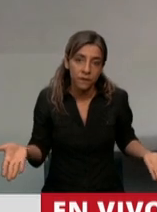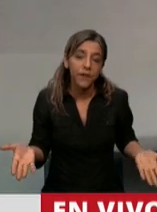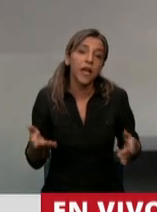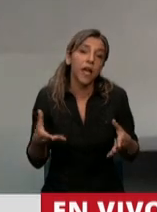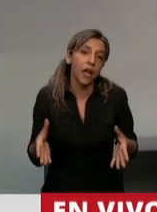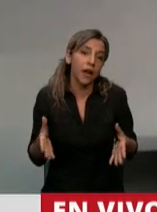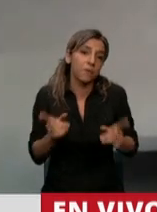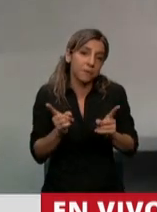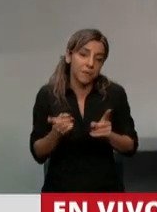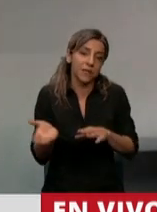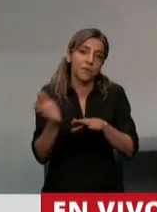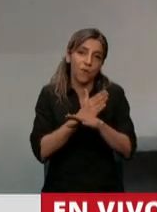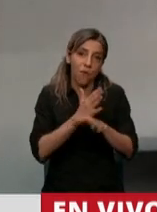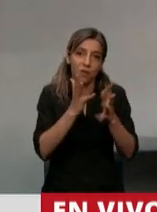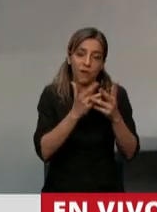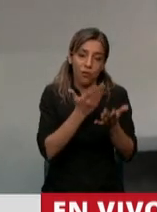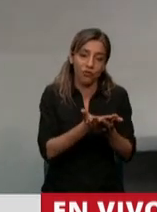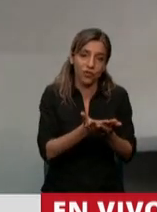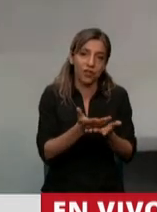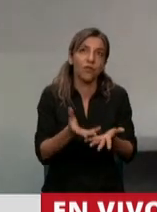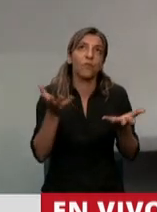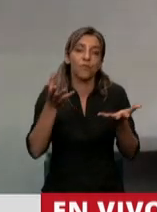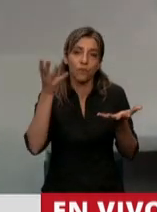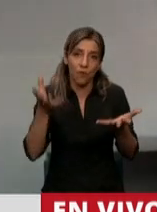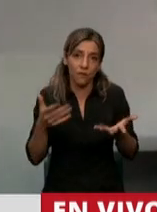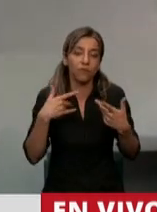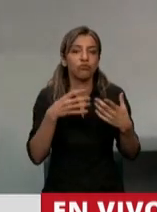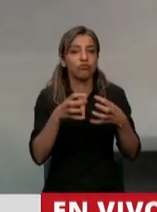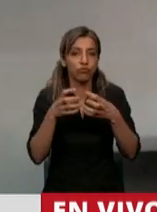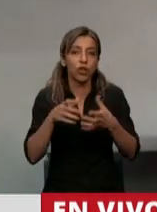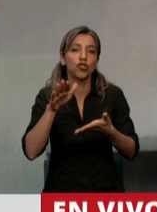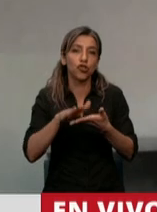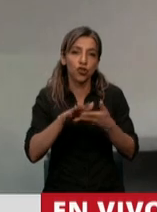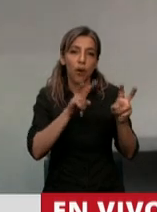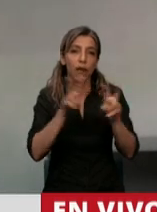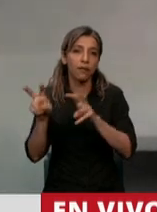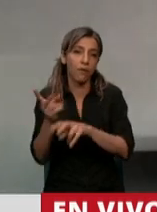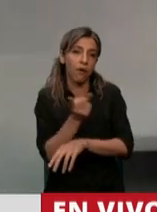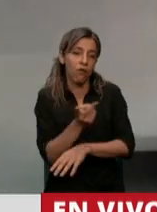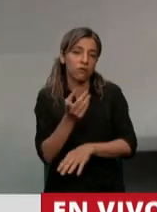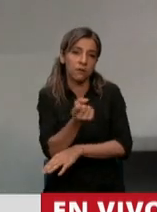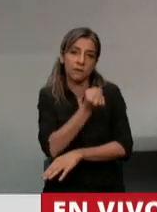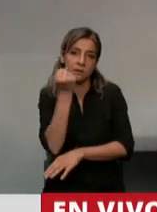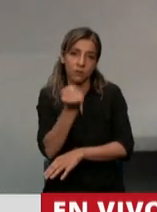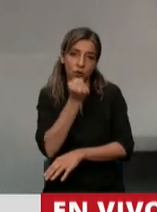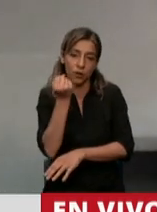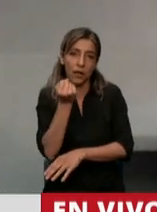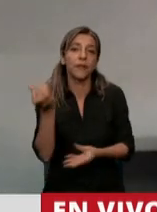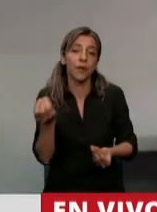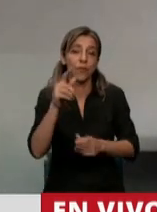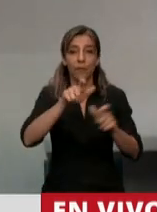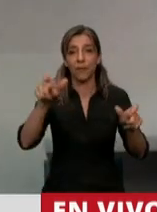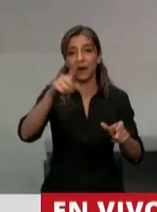anterior proyecto, tocamos tierra firme y hablamos de cosas importantes, Presidenta, para los